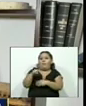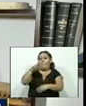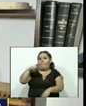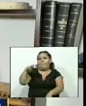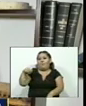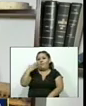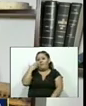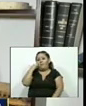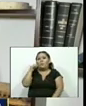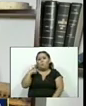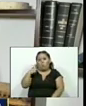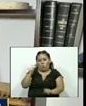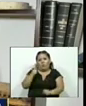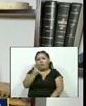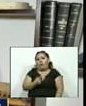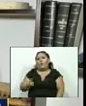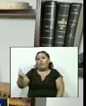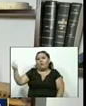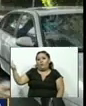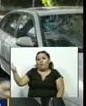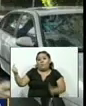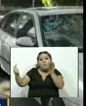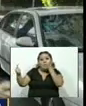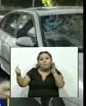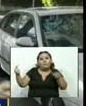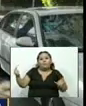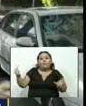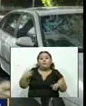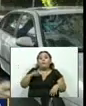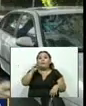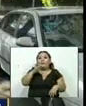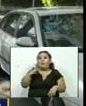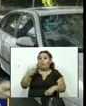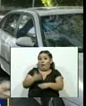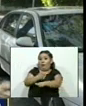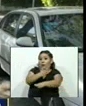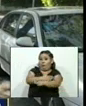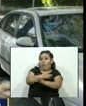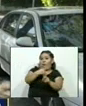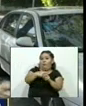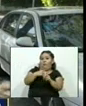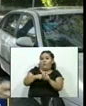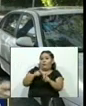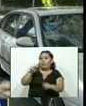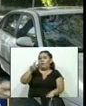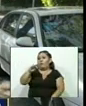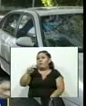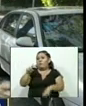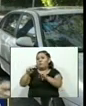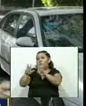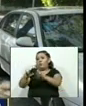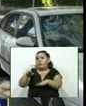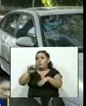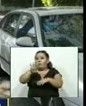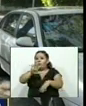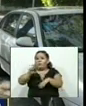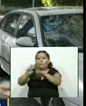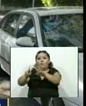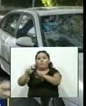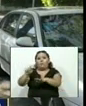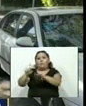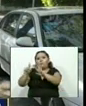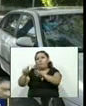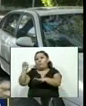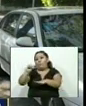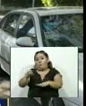de que yo puedo huir pero de que ella no antes de abril del 2018 el 57.6% de las mujeres